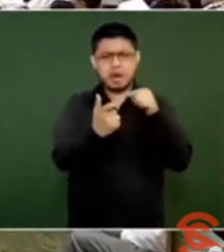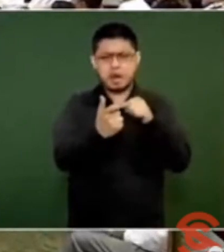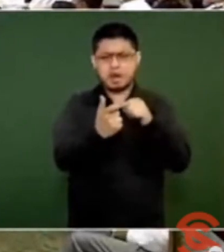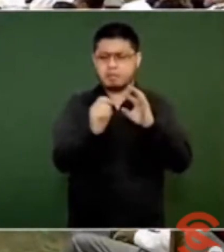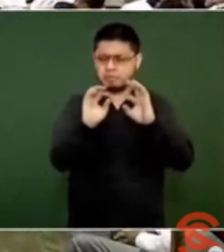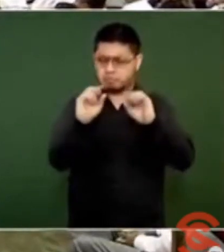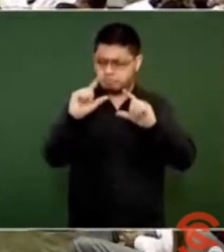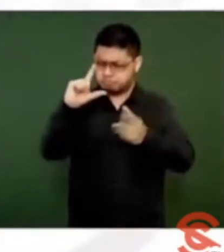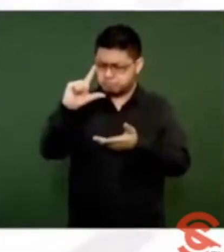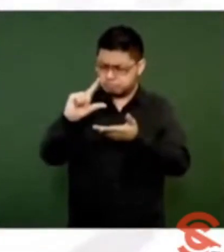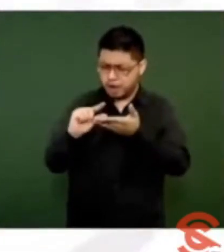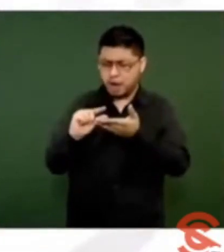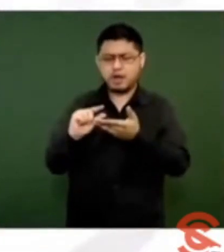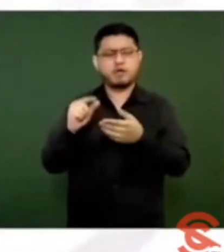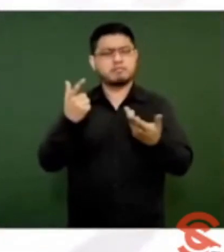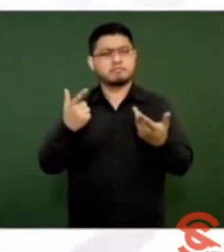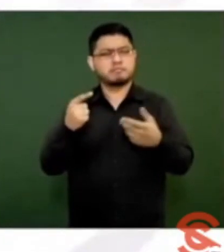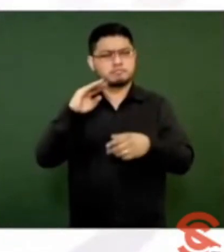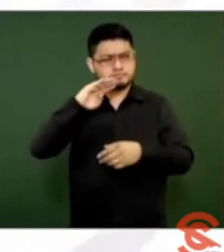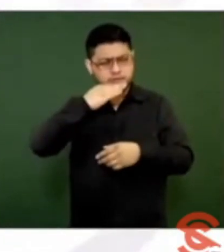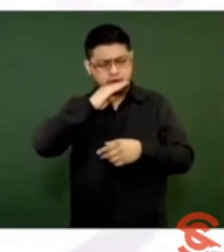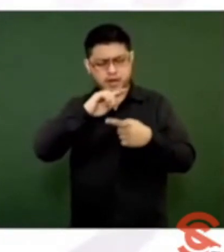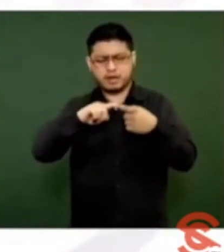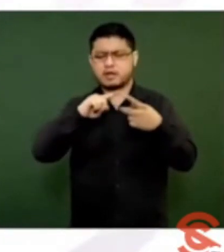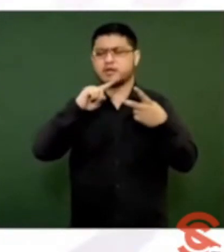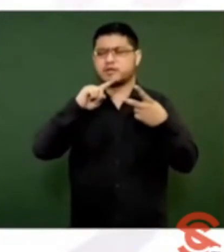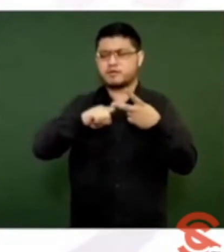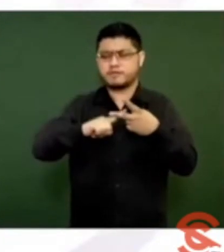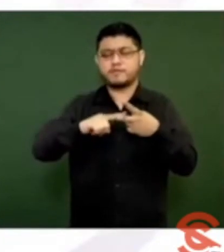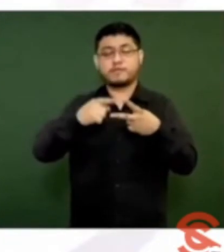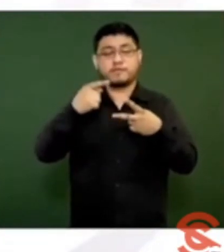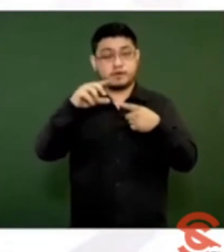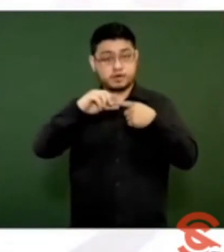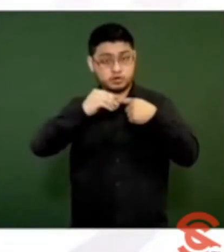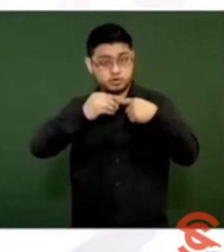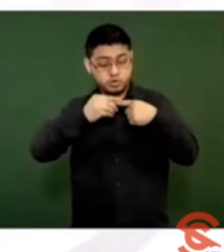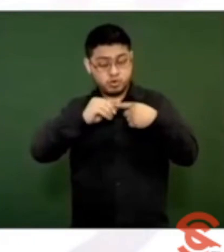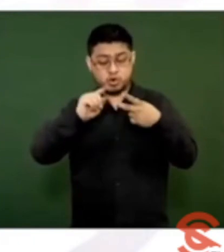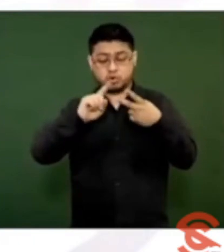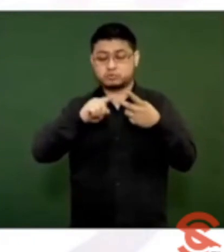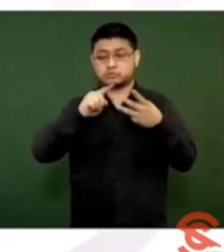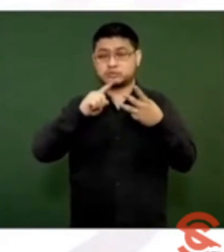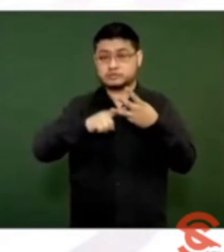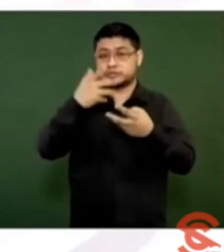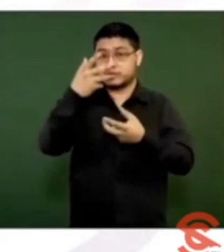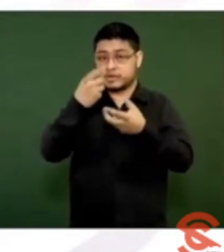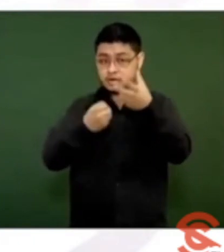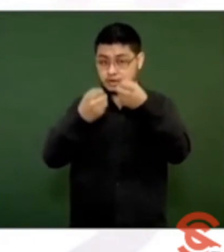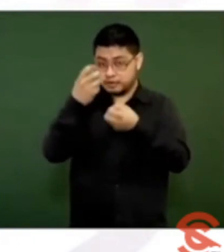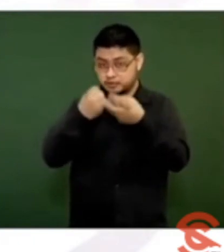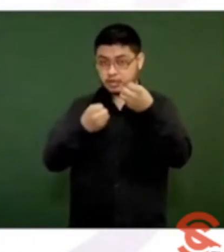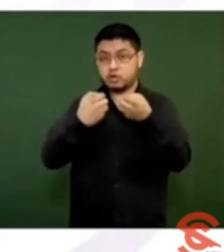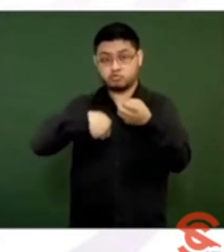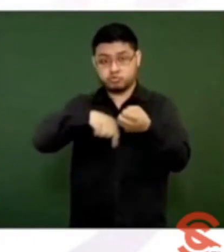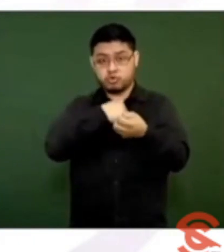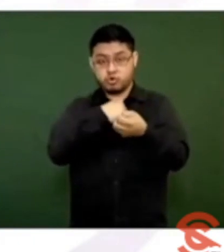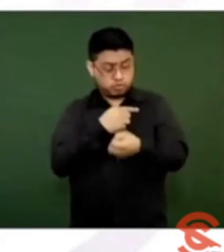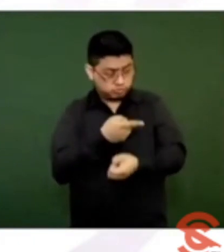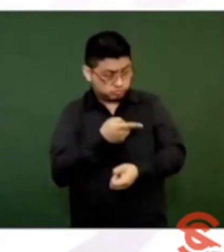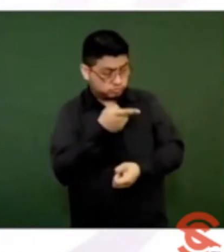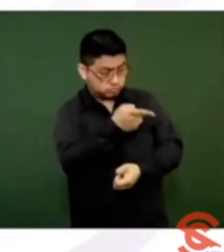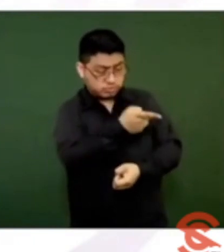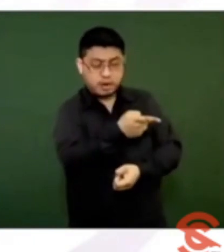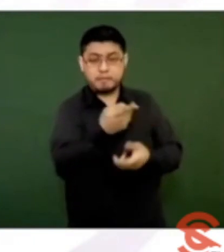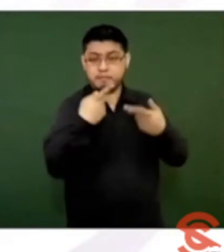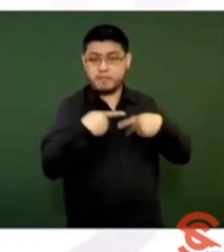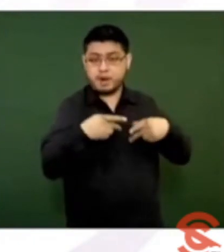el frijol, el trigo y la leche. Estamos comprando a productores pequeños y